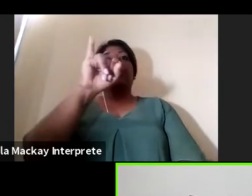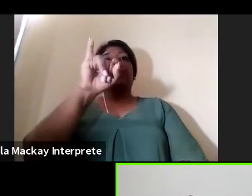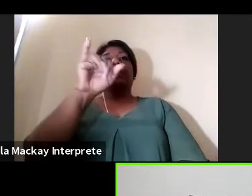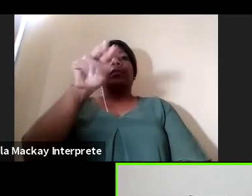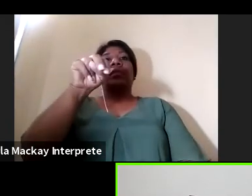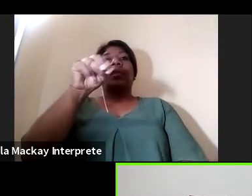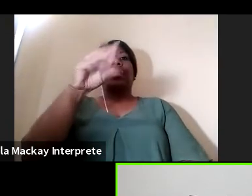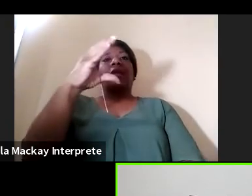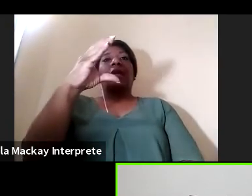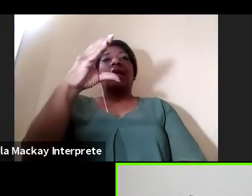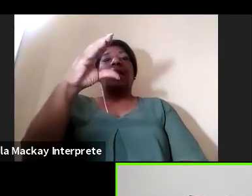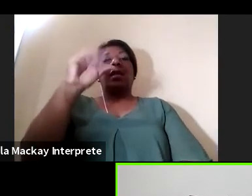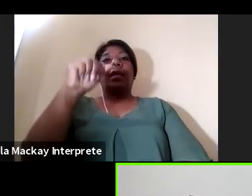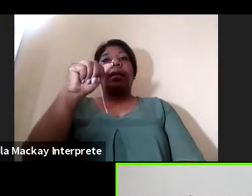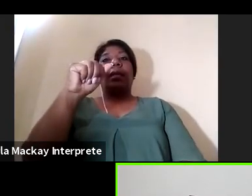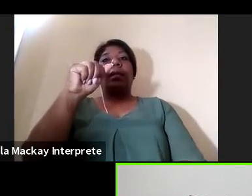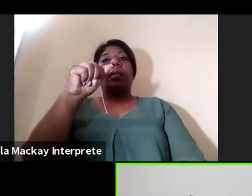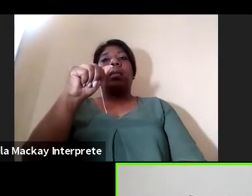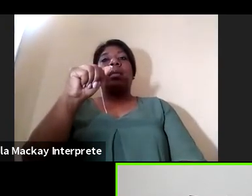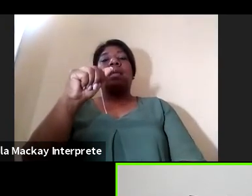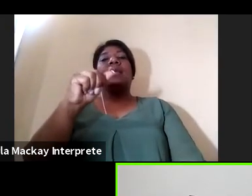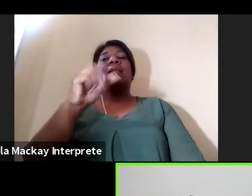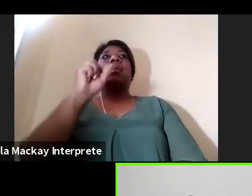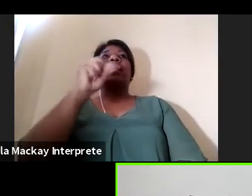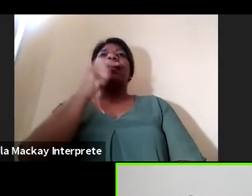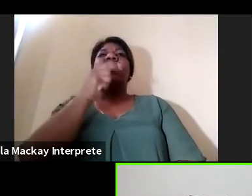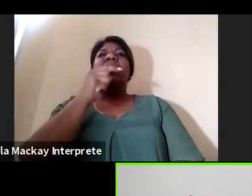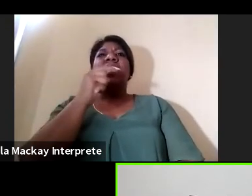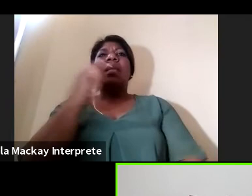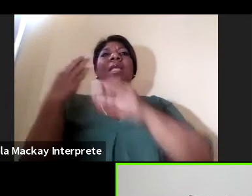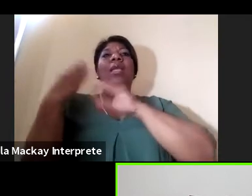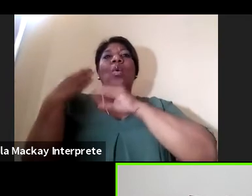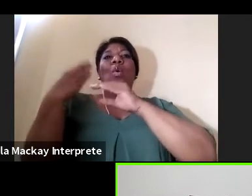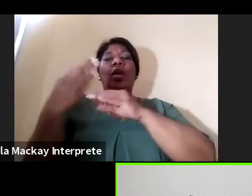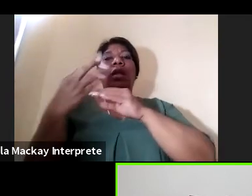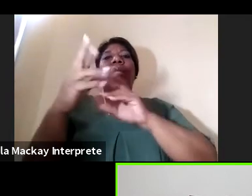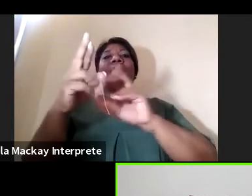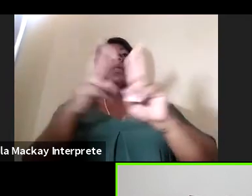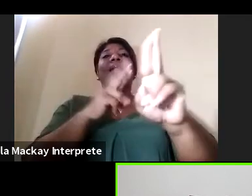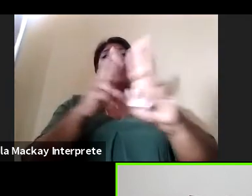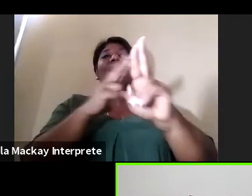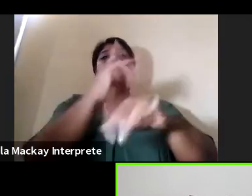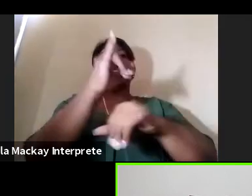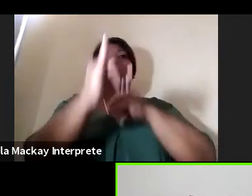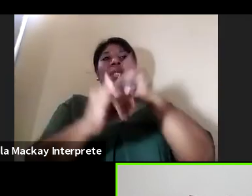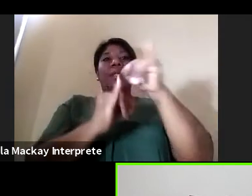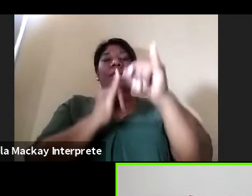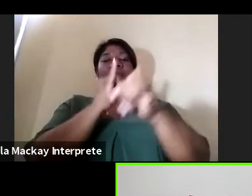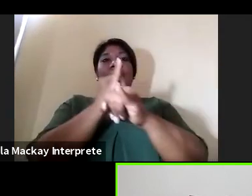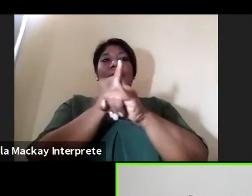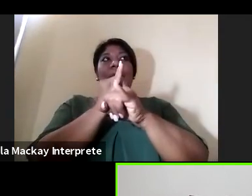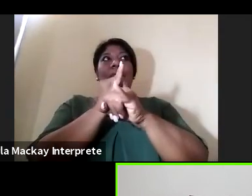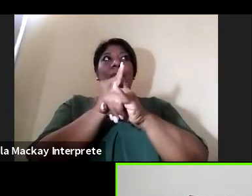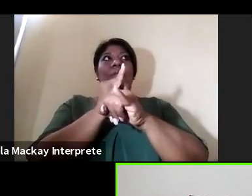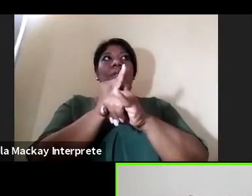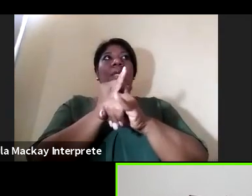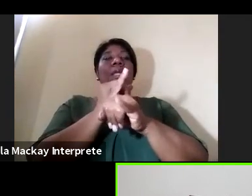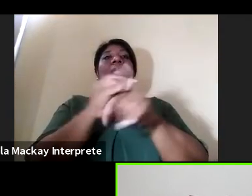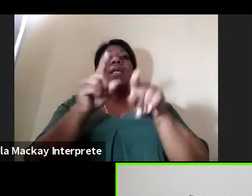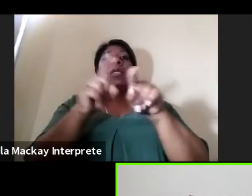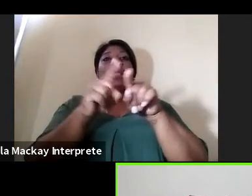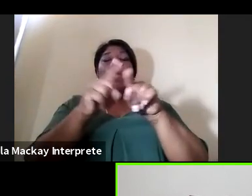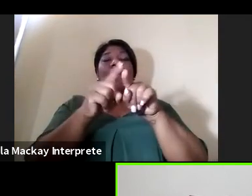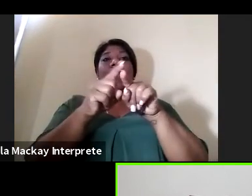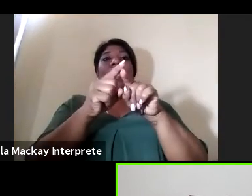unidades de relaciones internacionales y nosotros ya estamos incorporando a través de la fundación la CIR